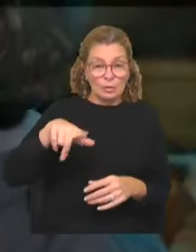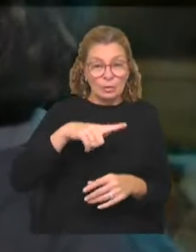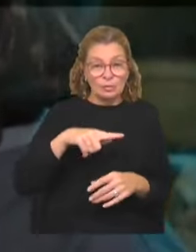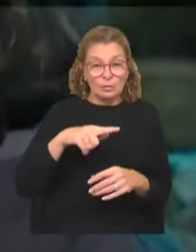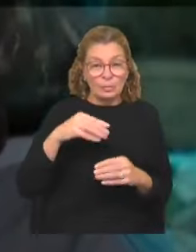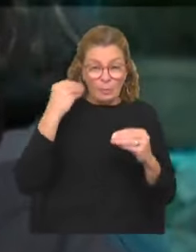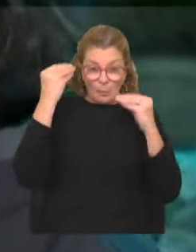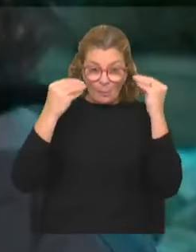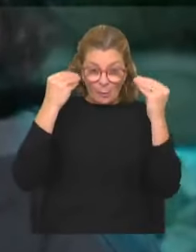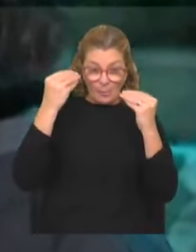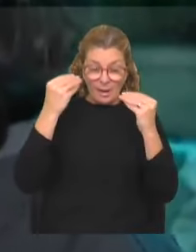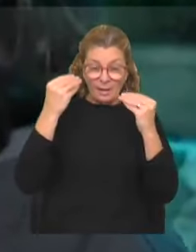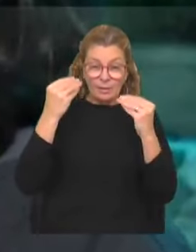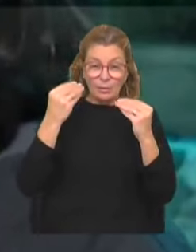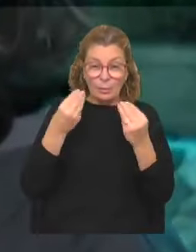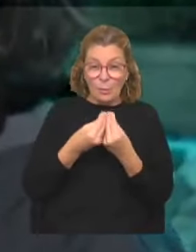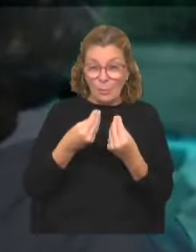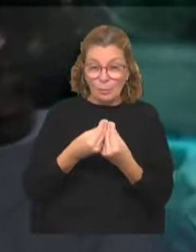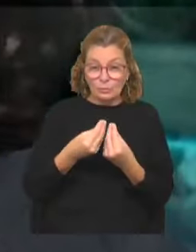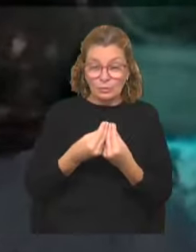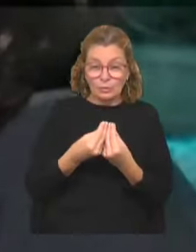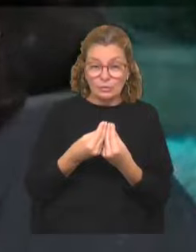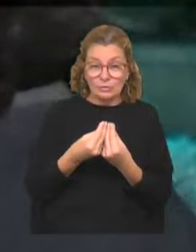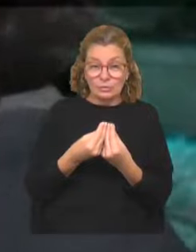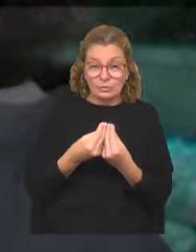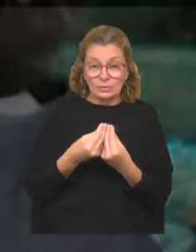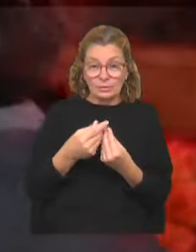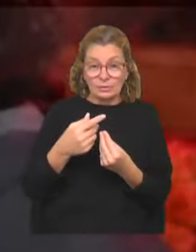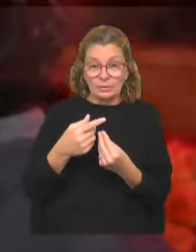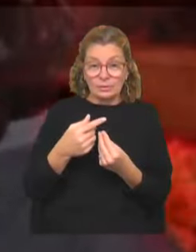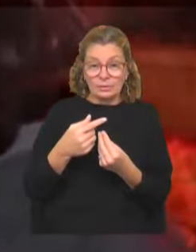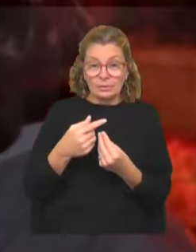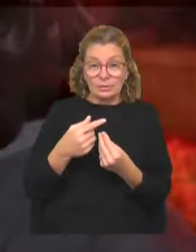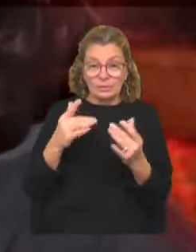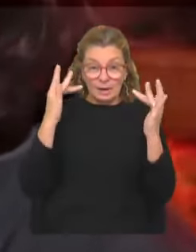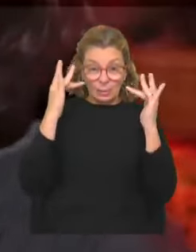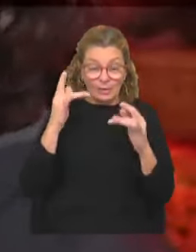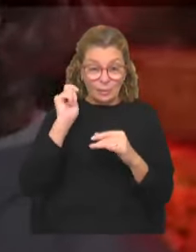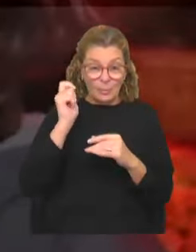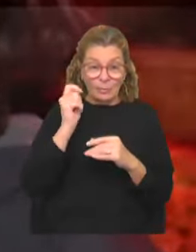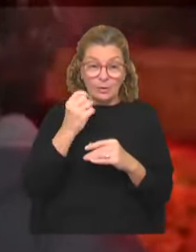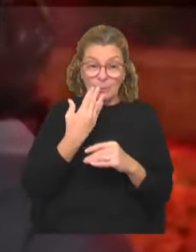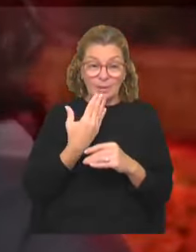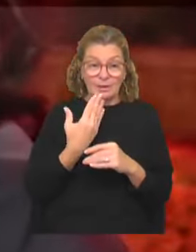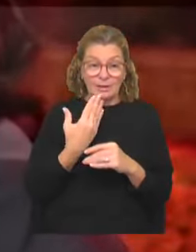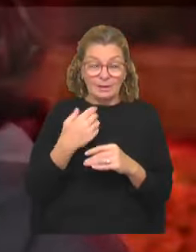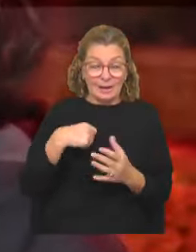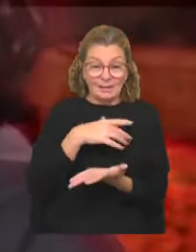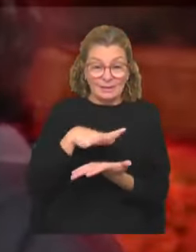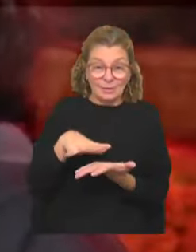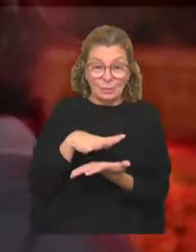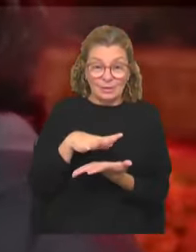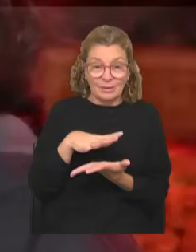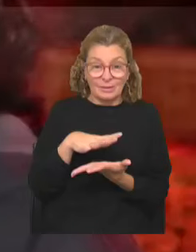muy preocupados, como la mayoría de los actores de la educación pública, por la situación que hay